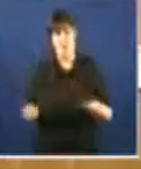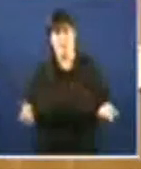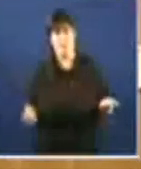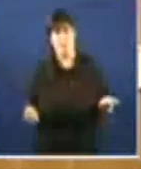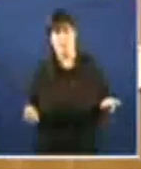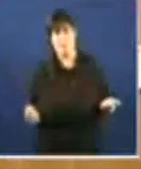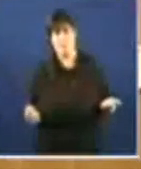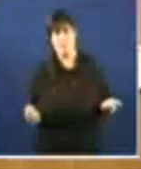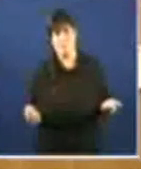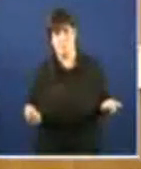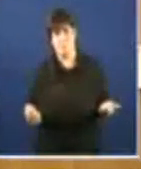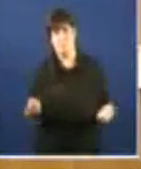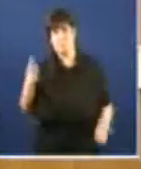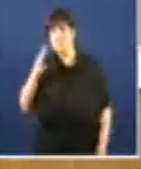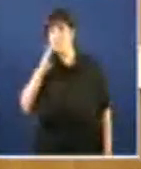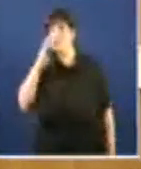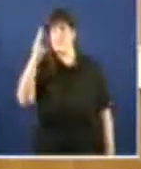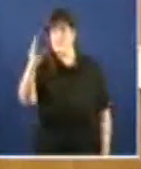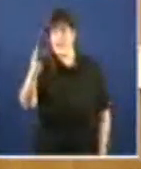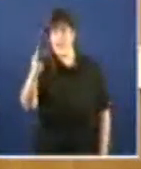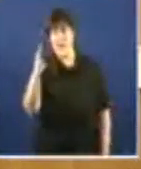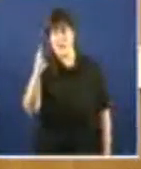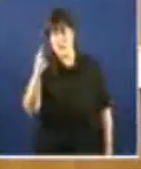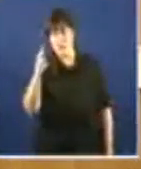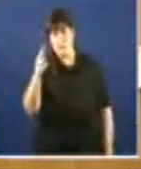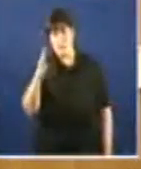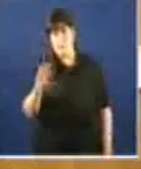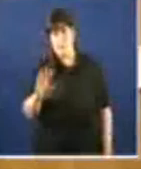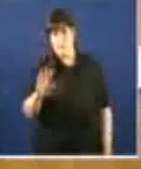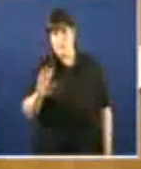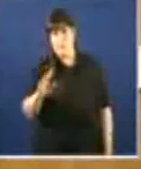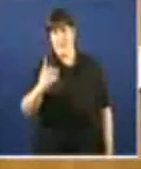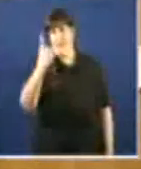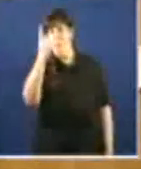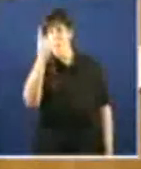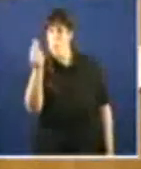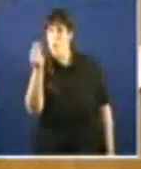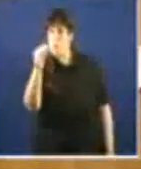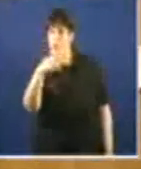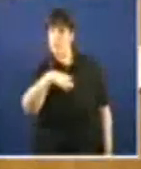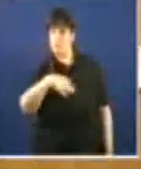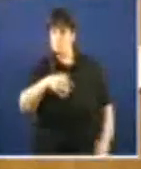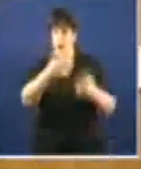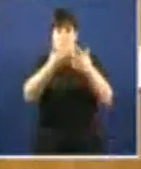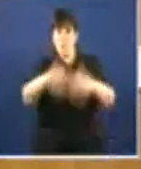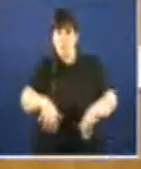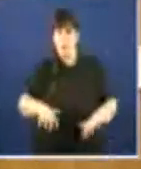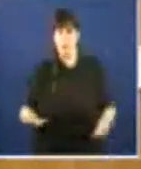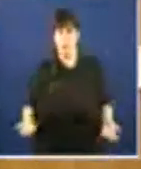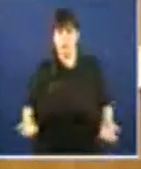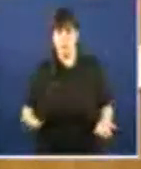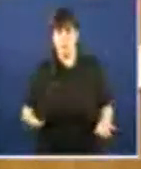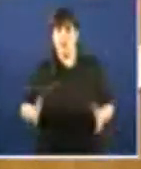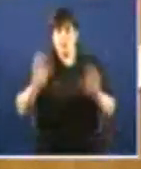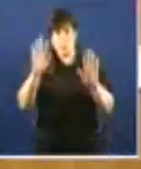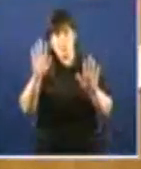lle concede por tres anos, máis un de prórroga automática, xusto seis meses antes